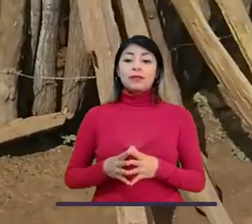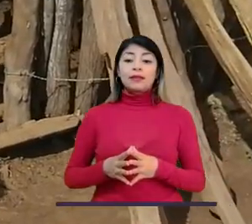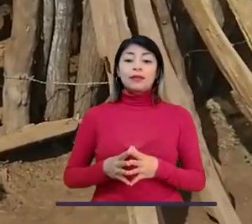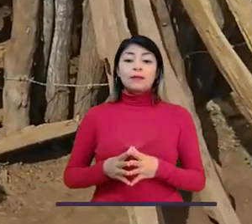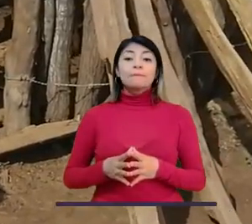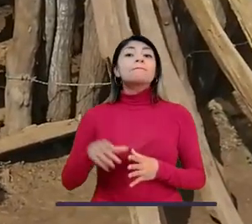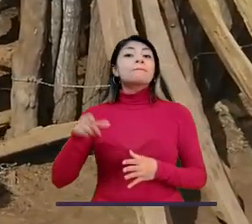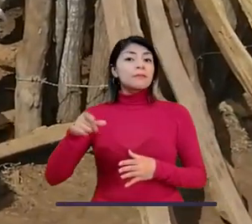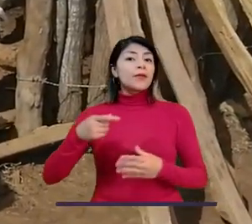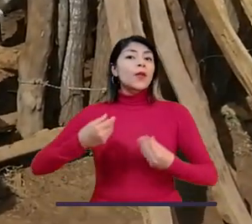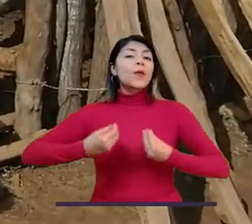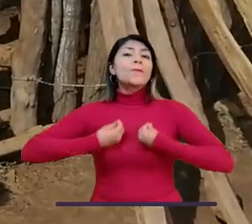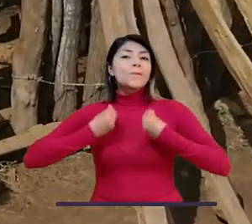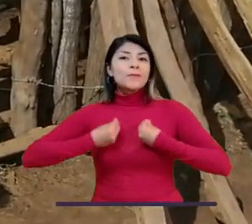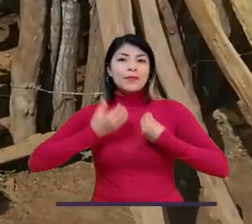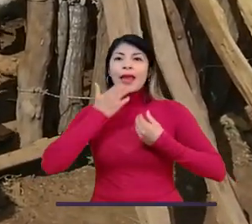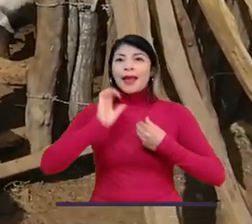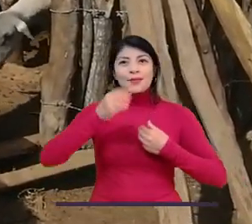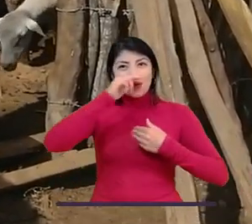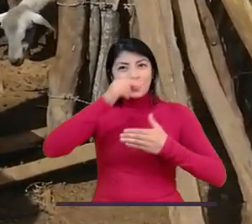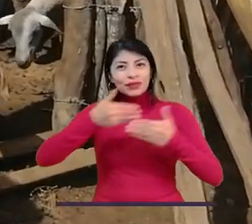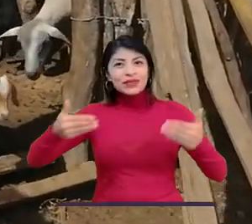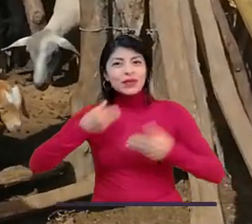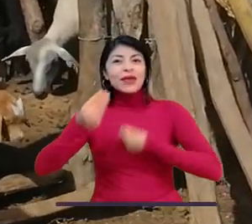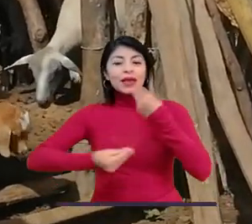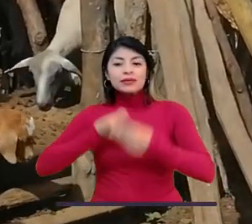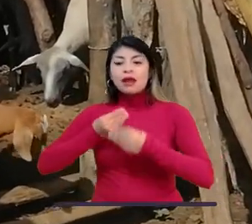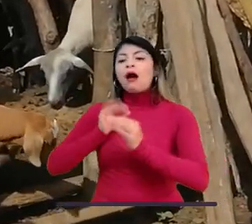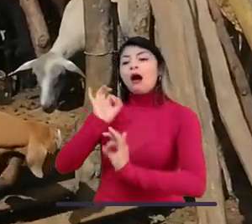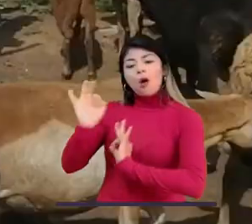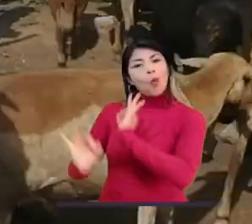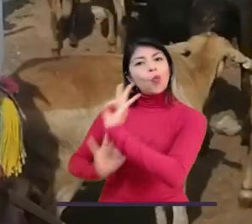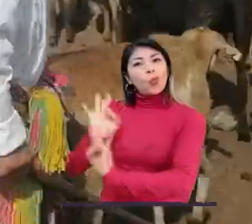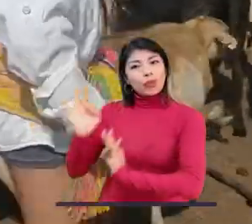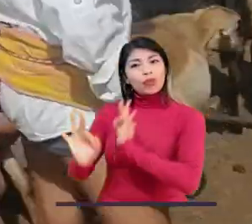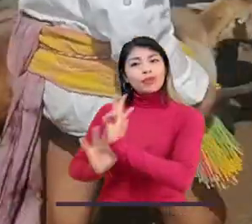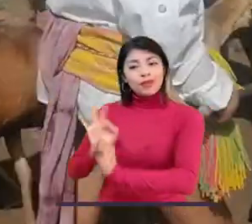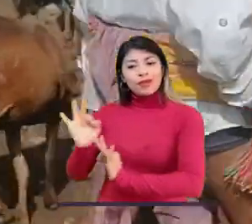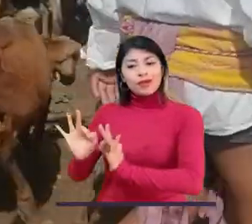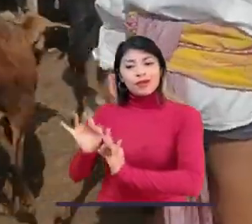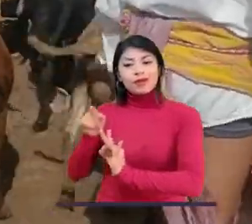Este es el deber diario de un niño guayú, el pastoreo.